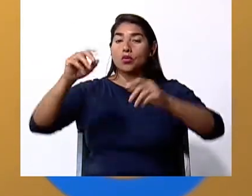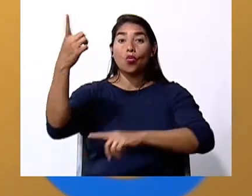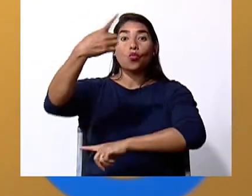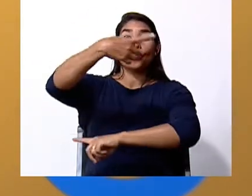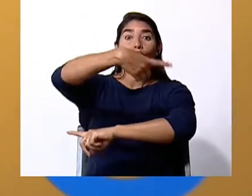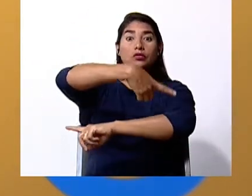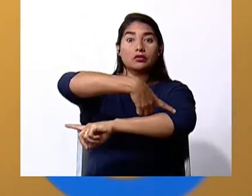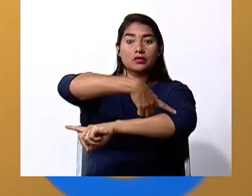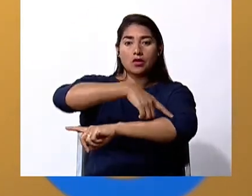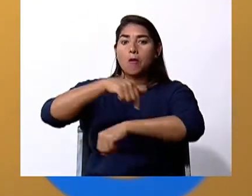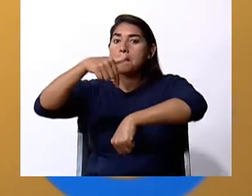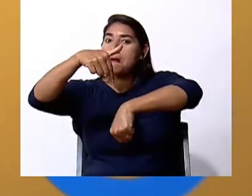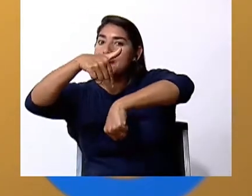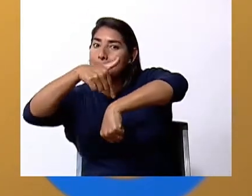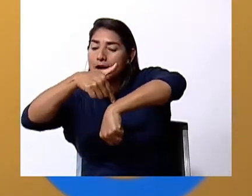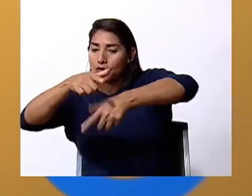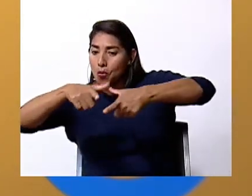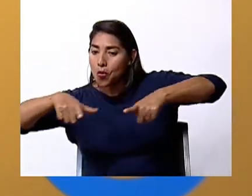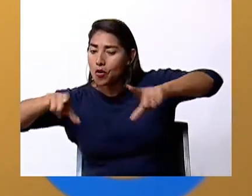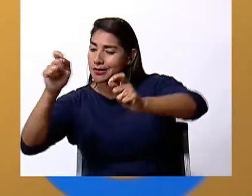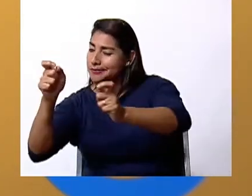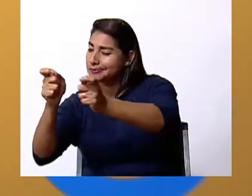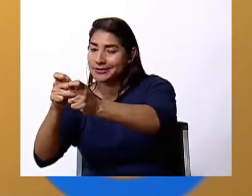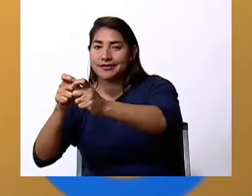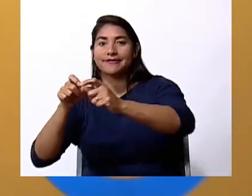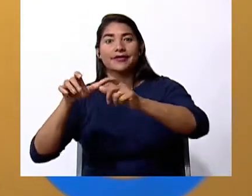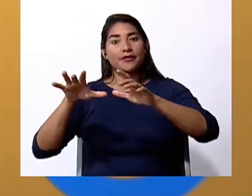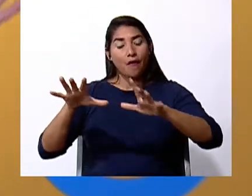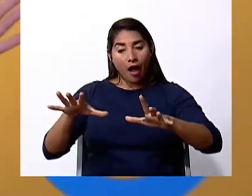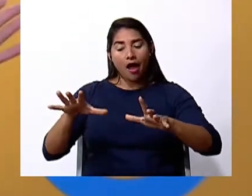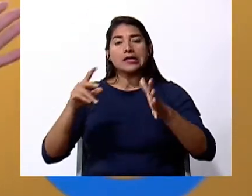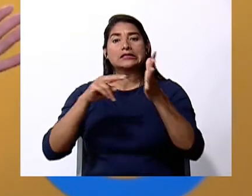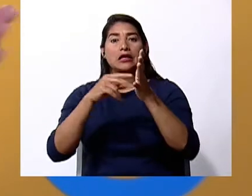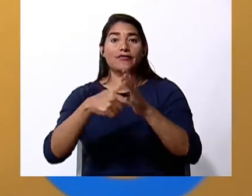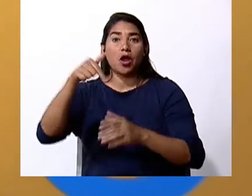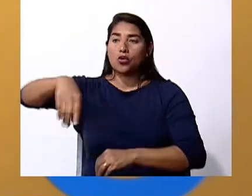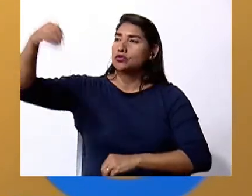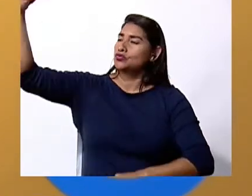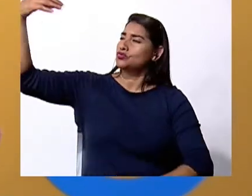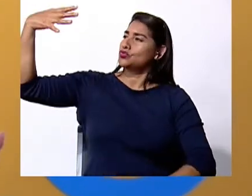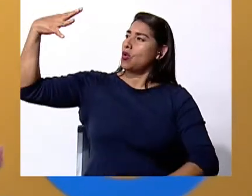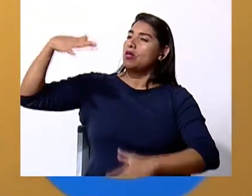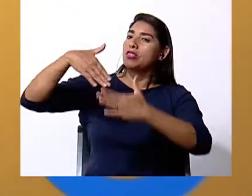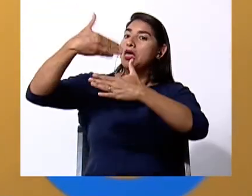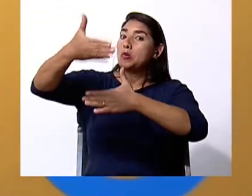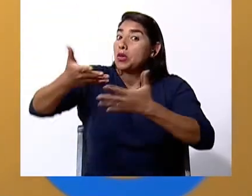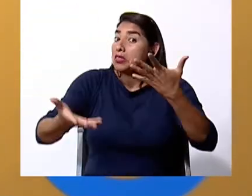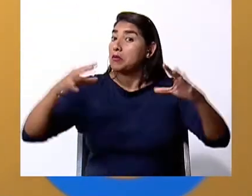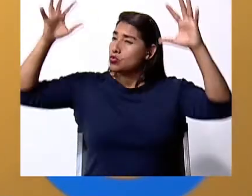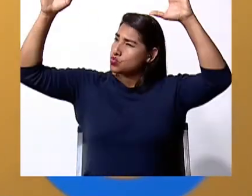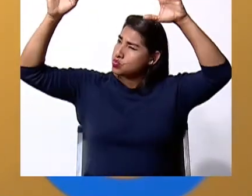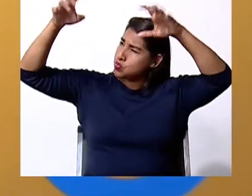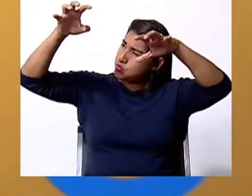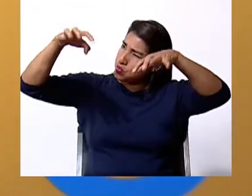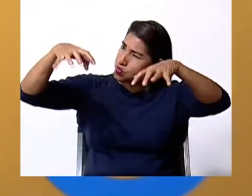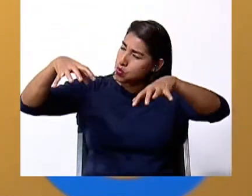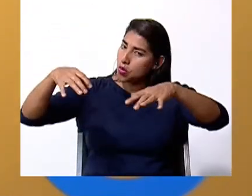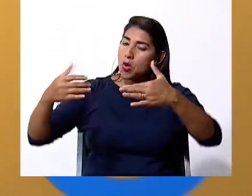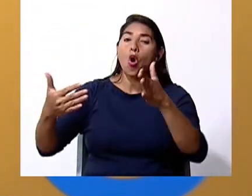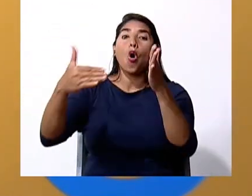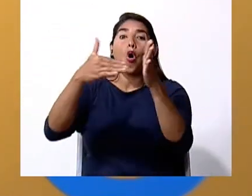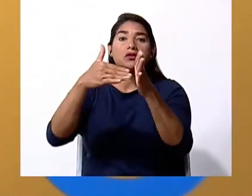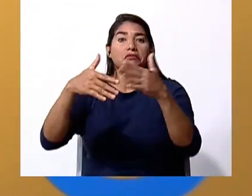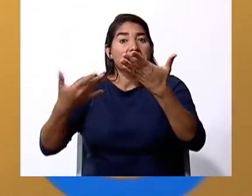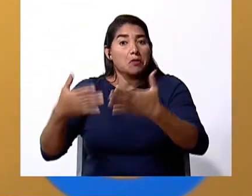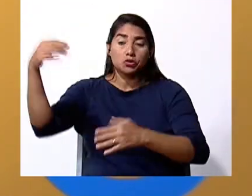día, en un momento y en un lugar determinado. O sea, hoy está haciendo sol, más tarde llueve, más tarde puede volver a